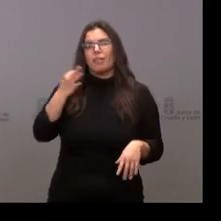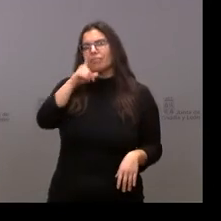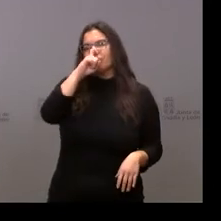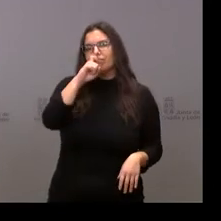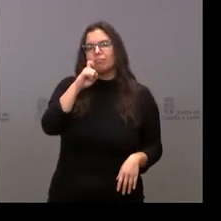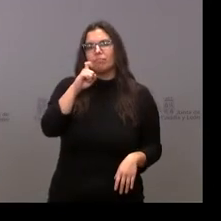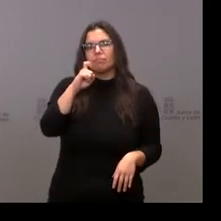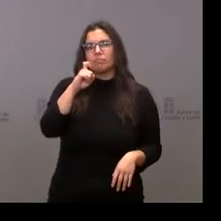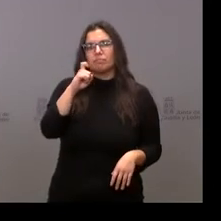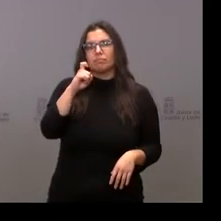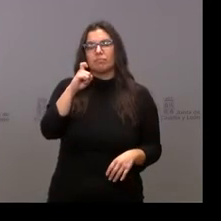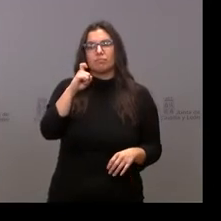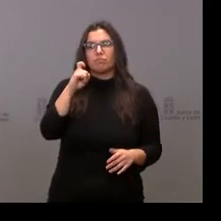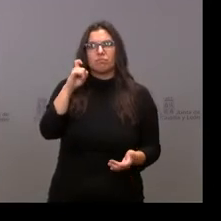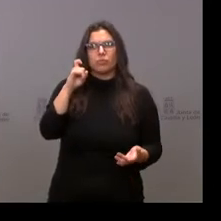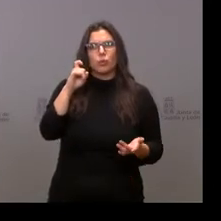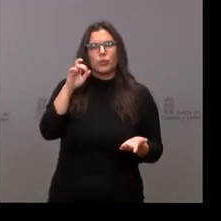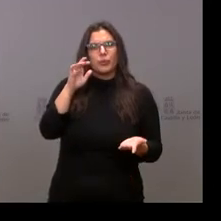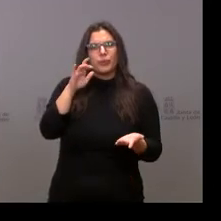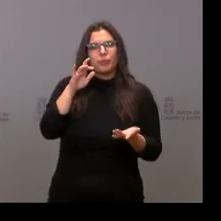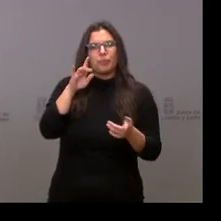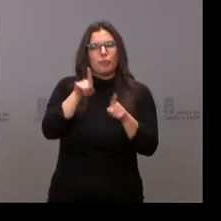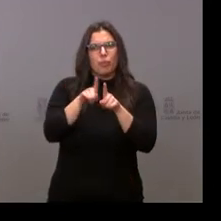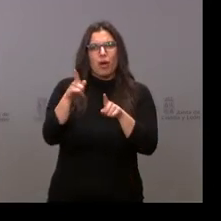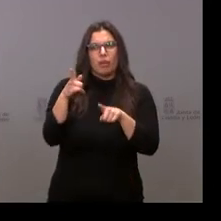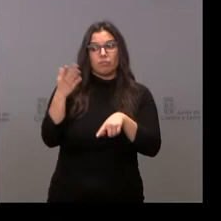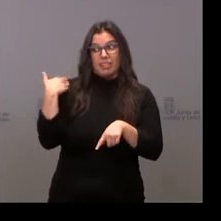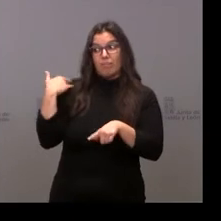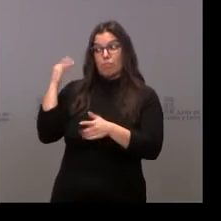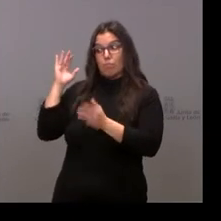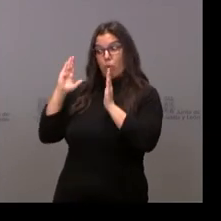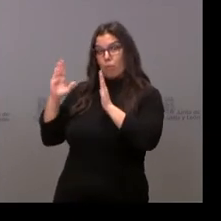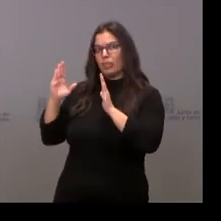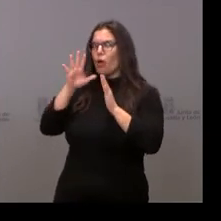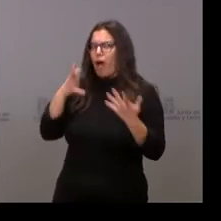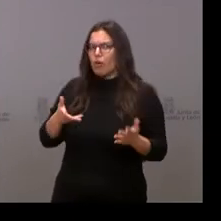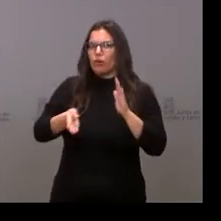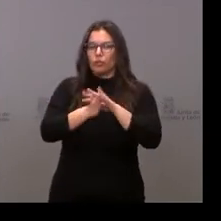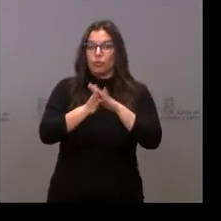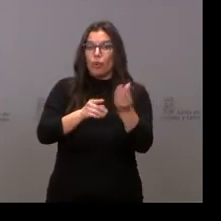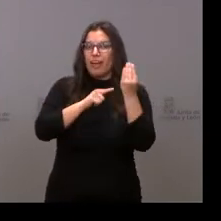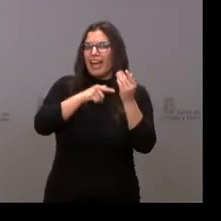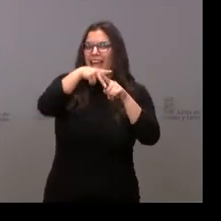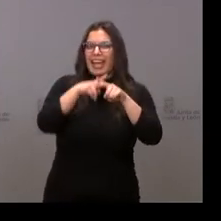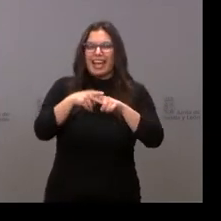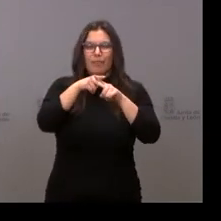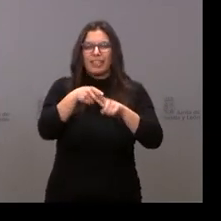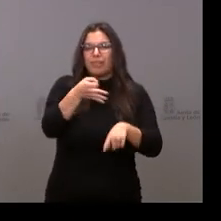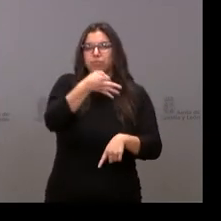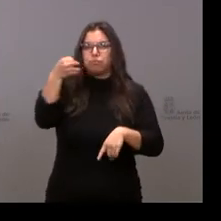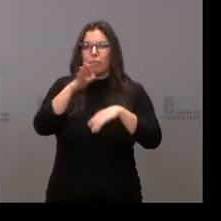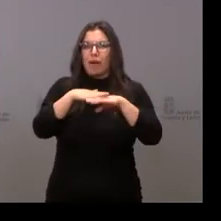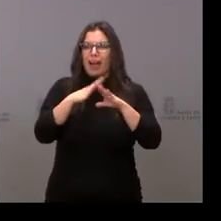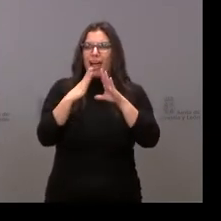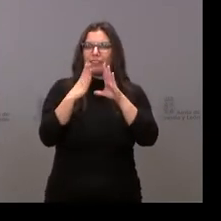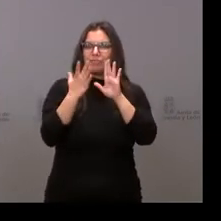lo que fue, sin duda, un extraordinario, lo que fue y es un extraordinario instrumento de reconciliación,